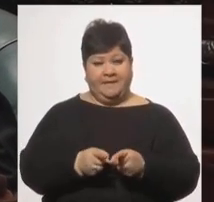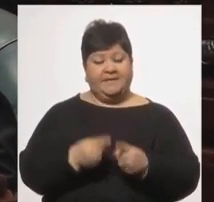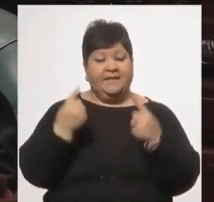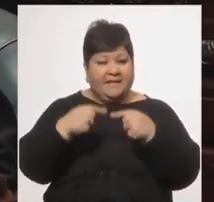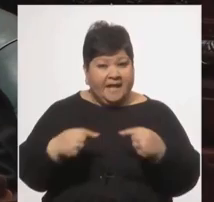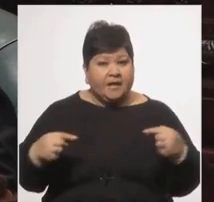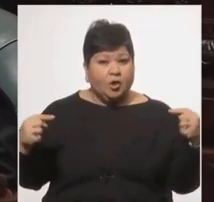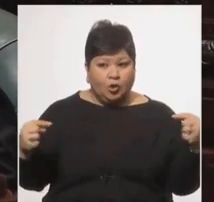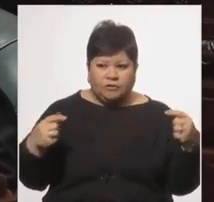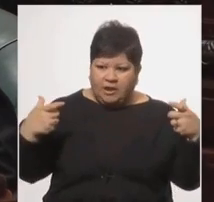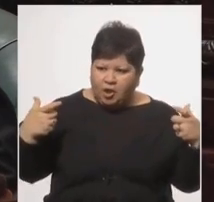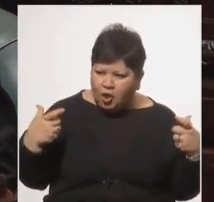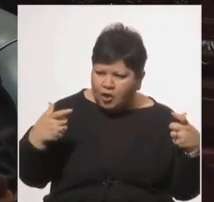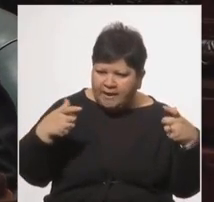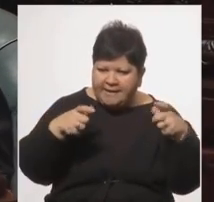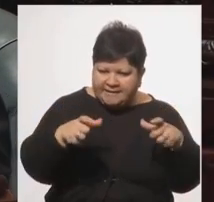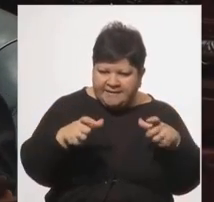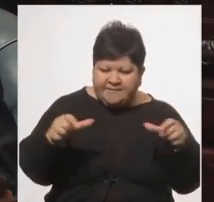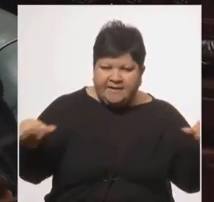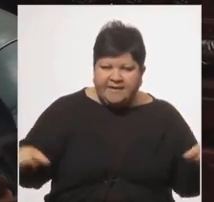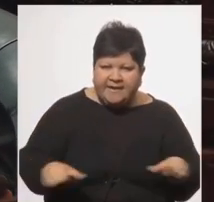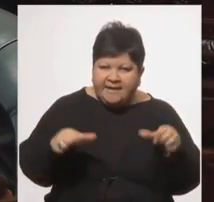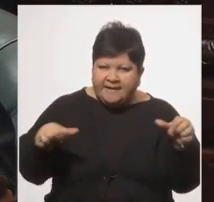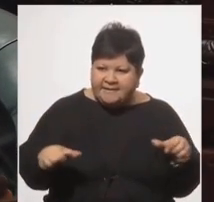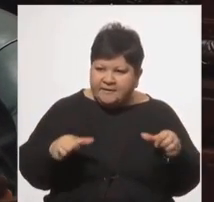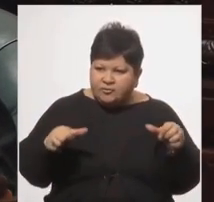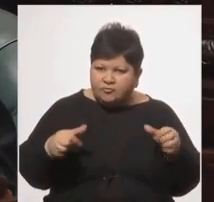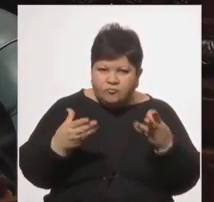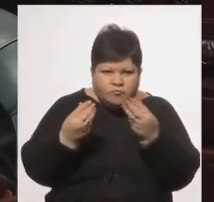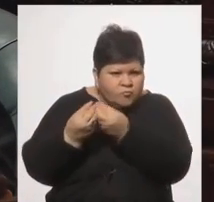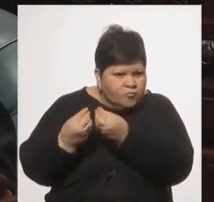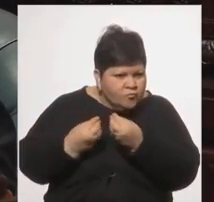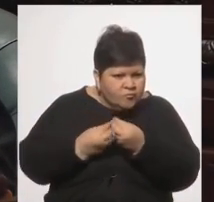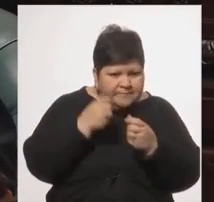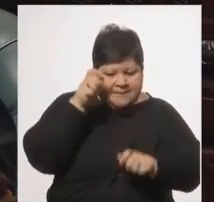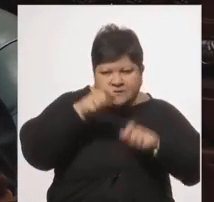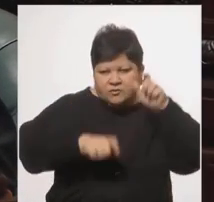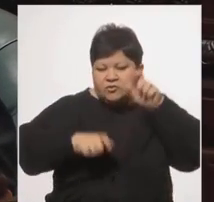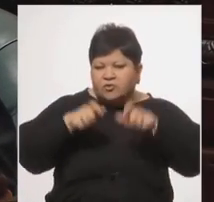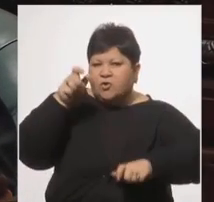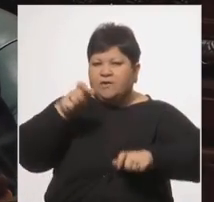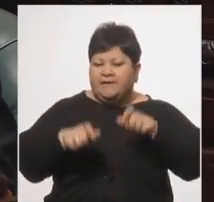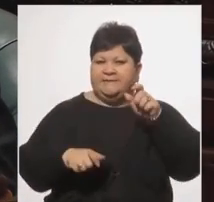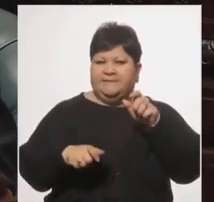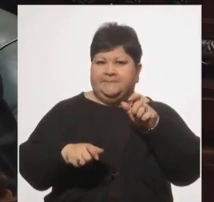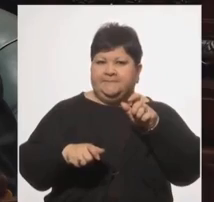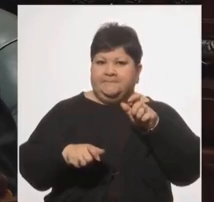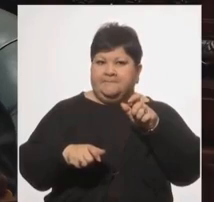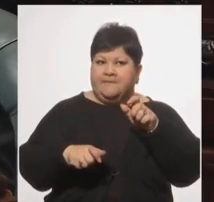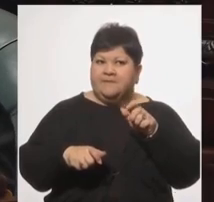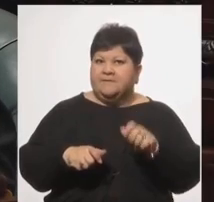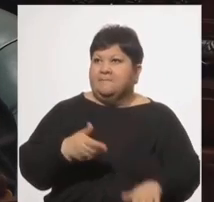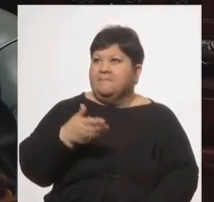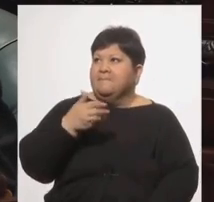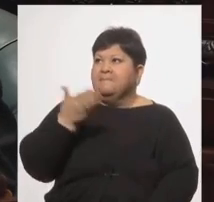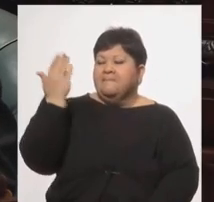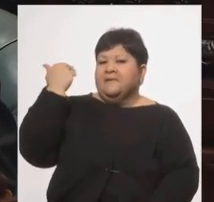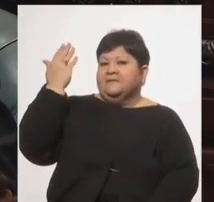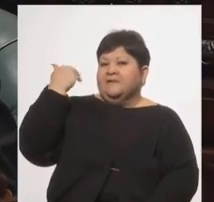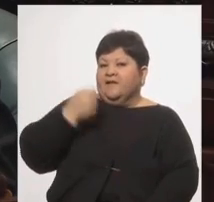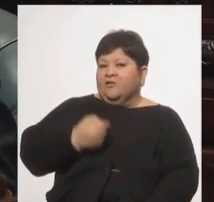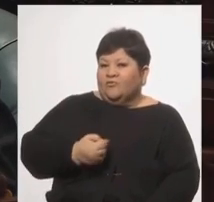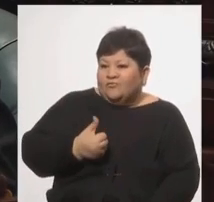forjó en todos estos años, se anclan hitos de una parte importante del pasado reciente del Uruguay.